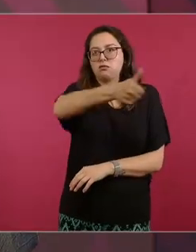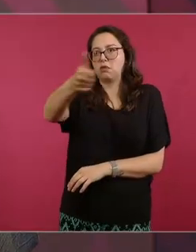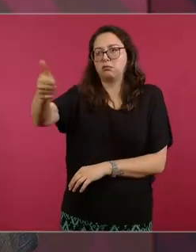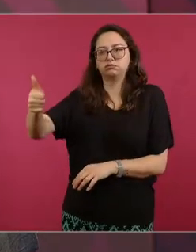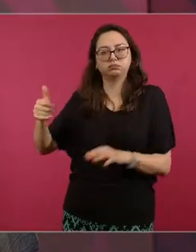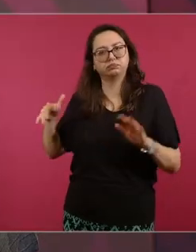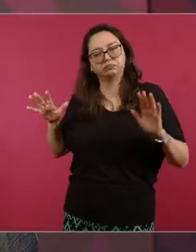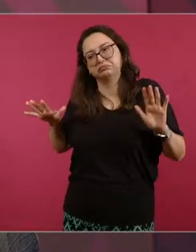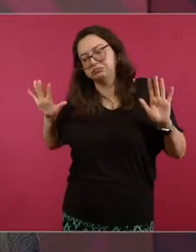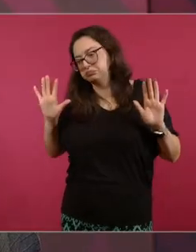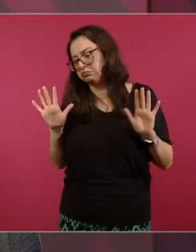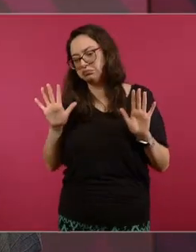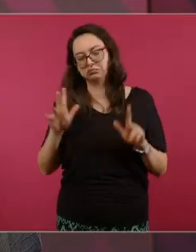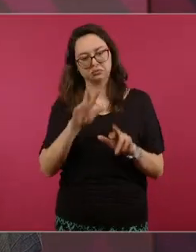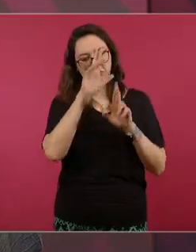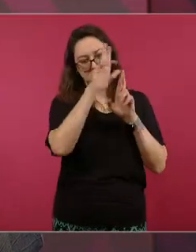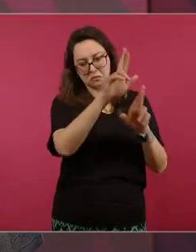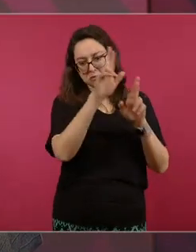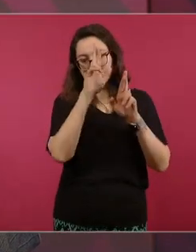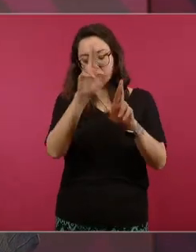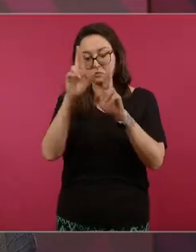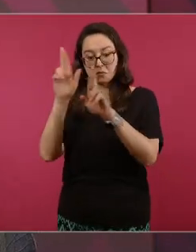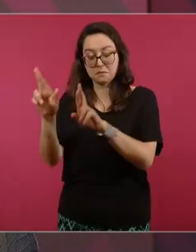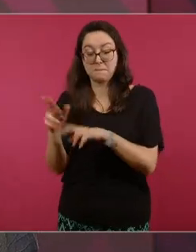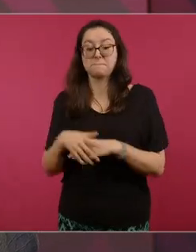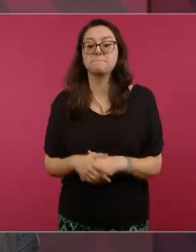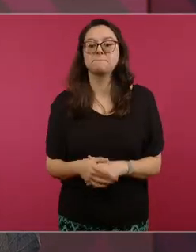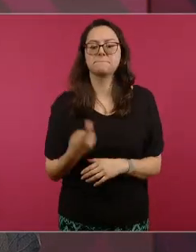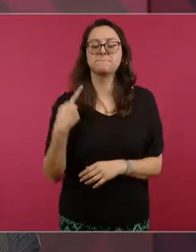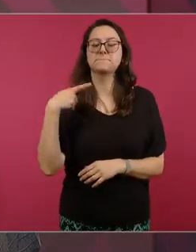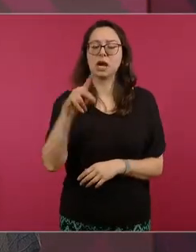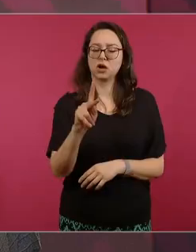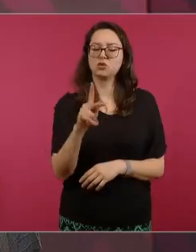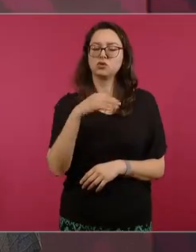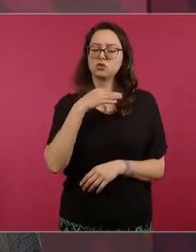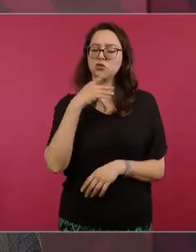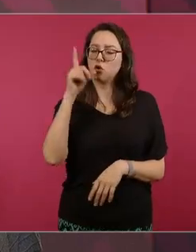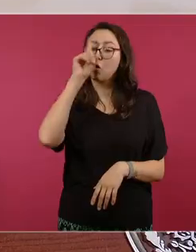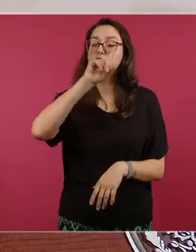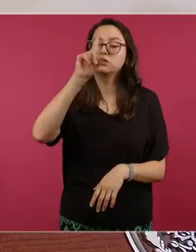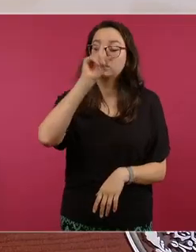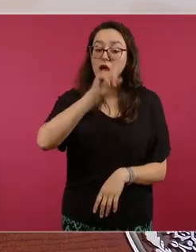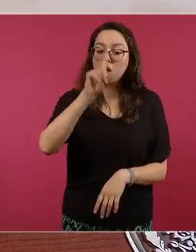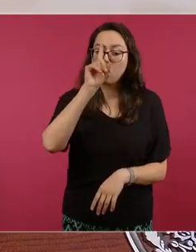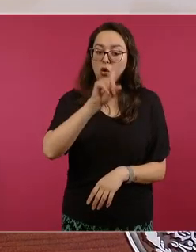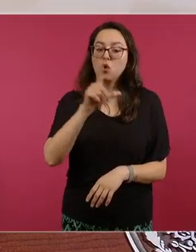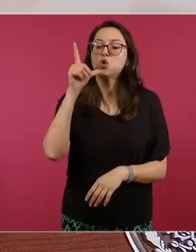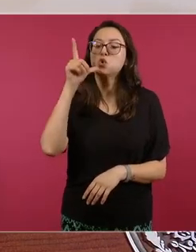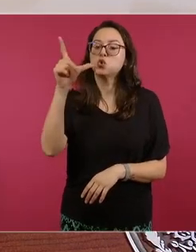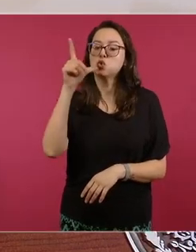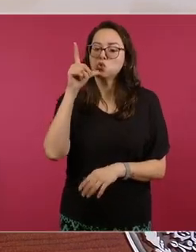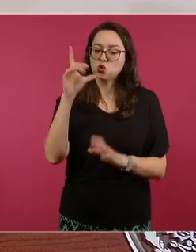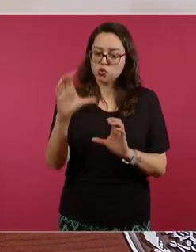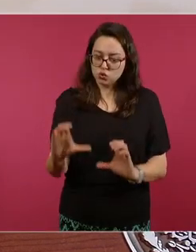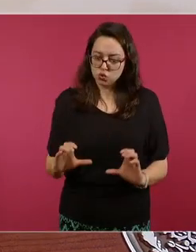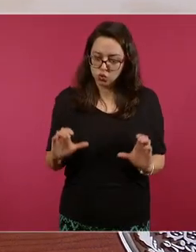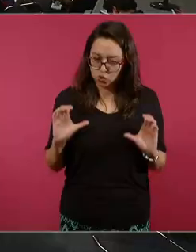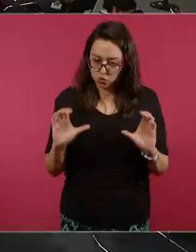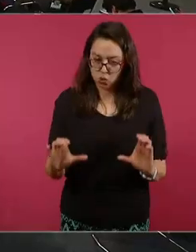entonces que cuiden nada más y se acuerden de aquello